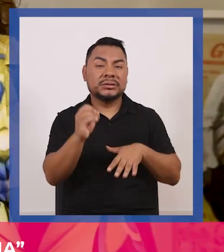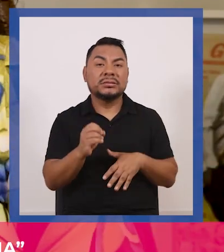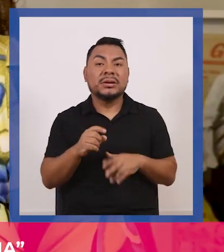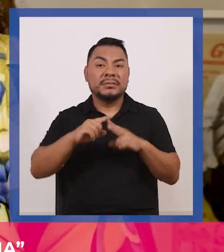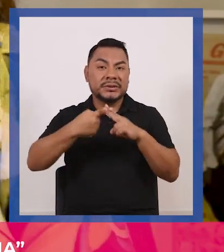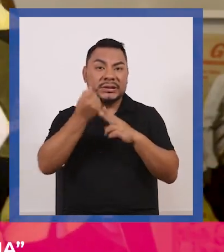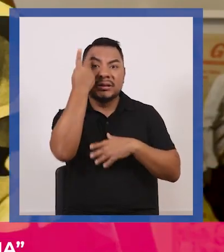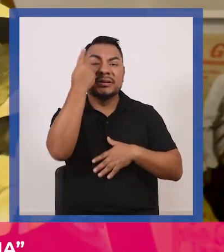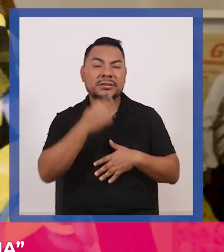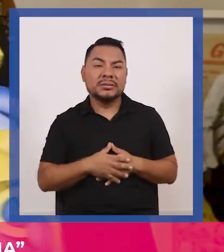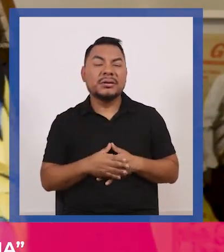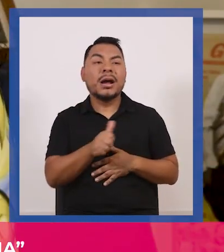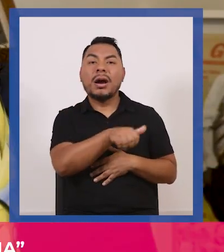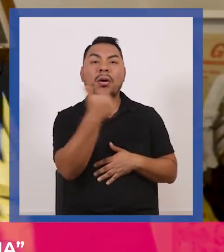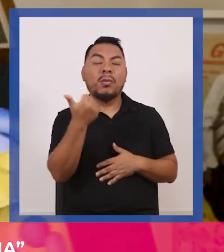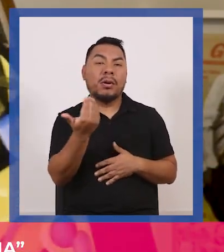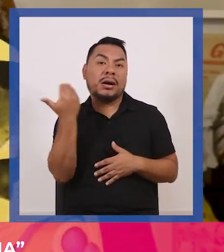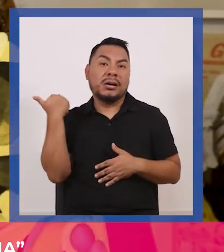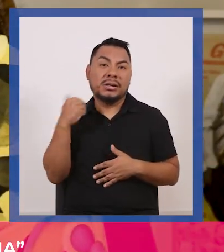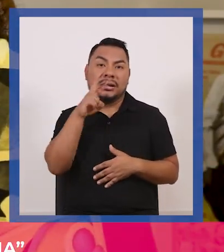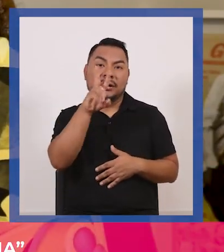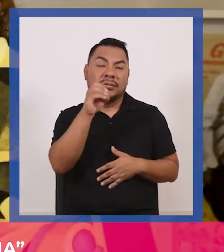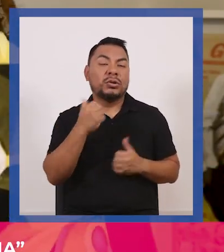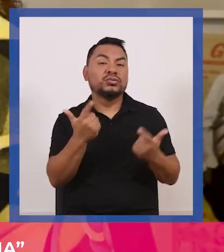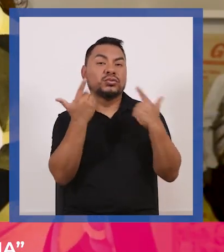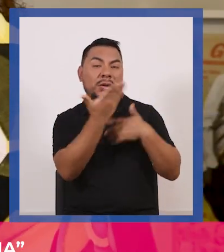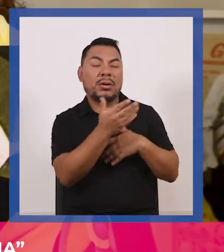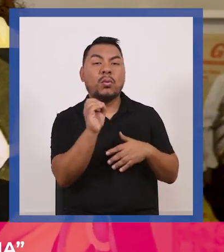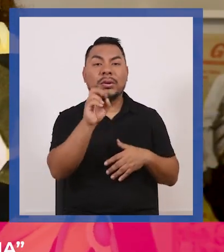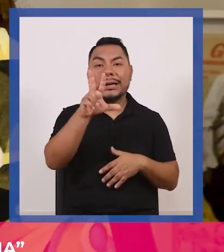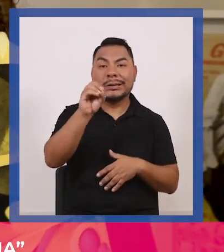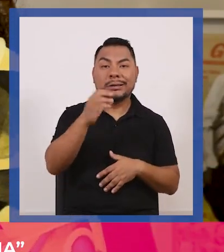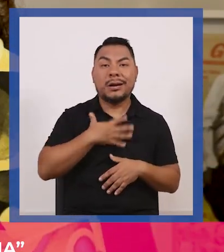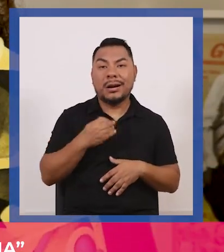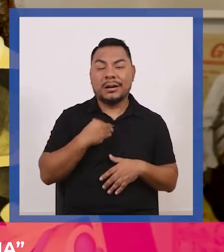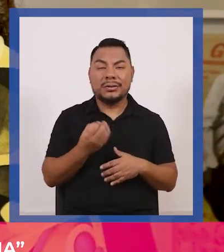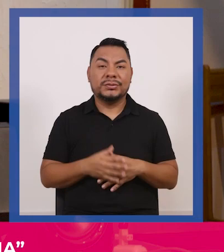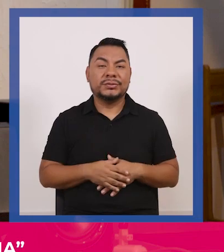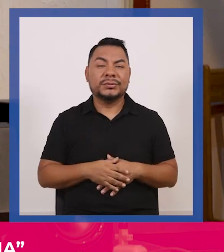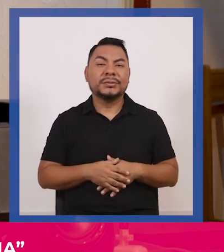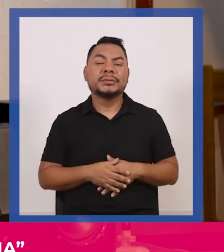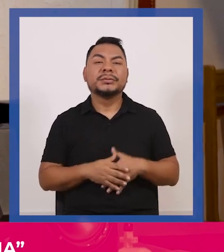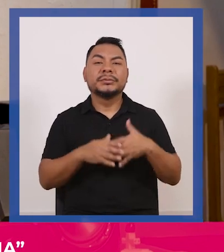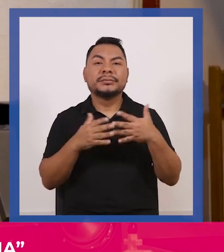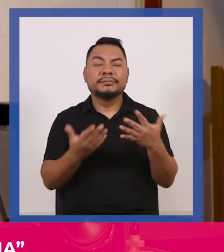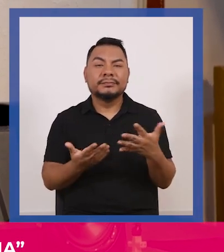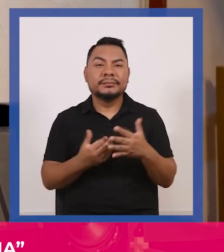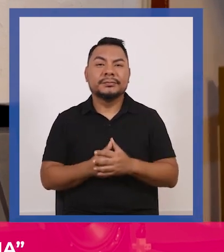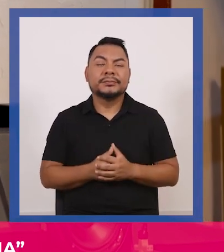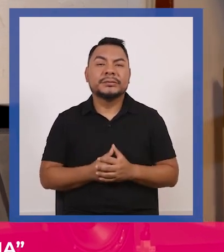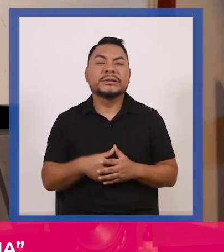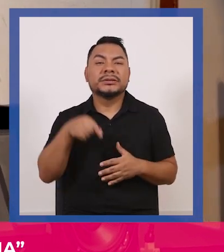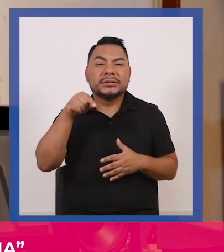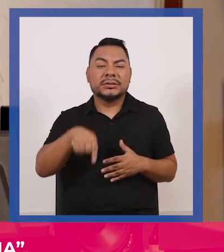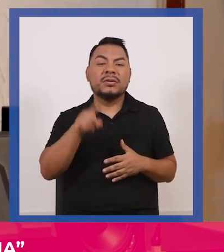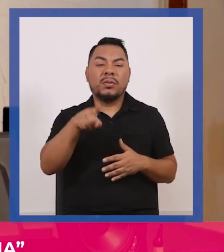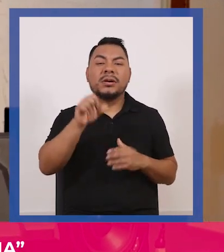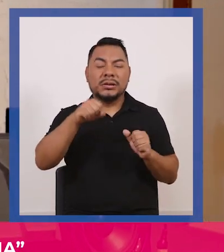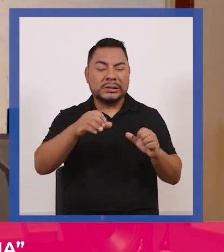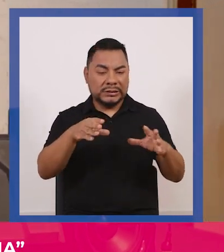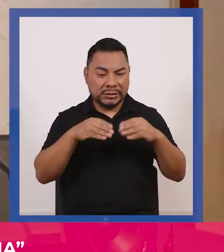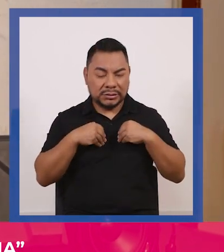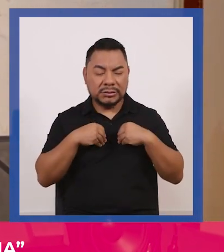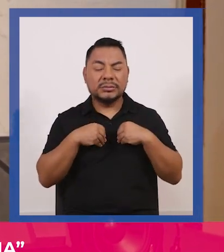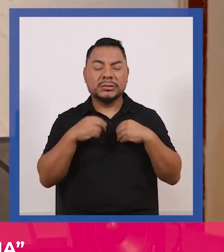lo están entendiendo y con suerte otros en los 20 o en los 30 ¿no? este es un es un